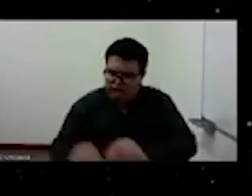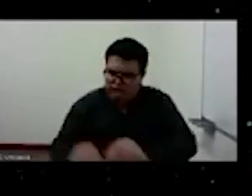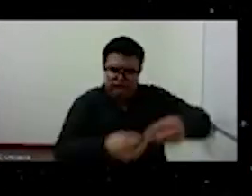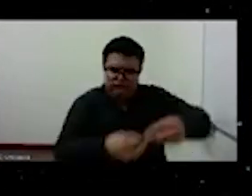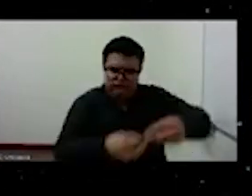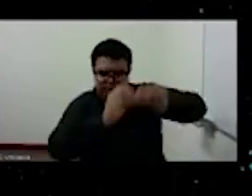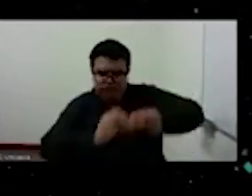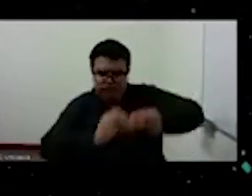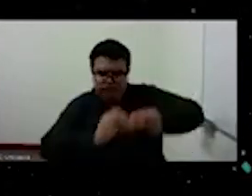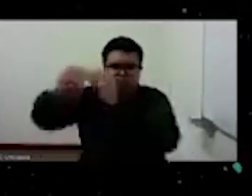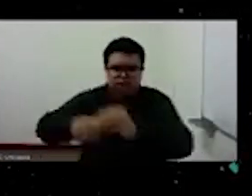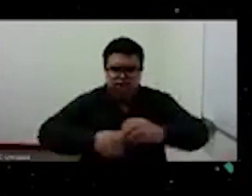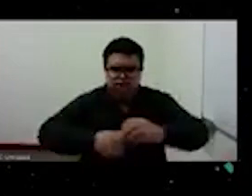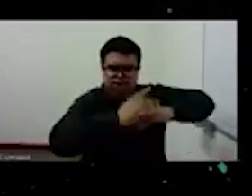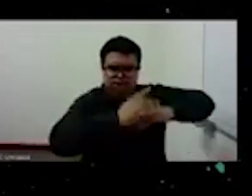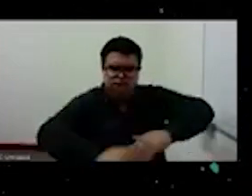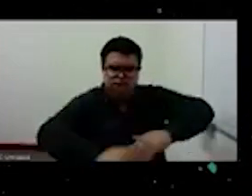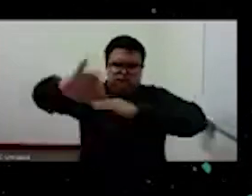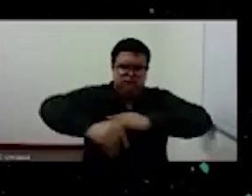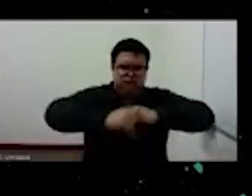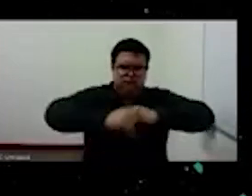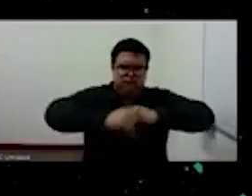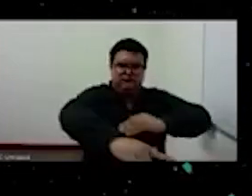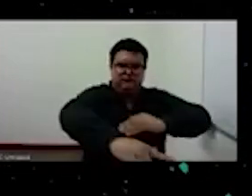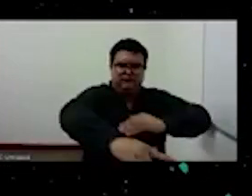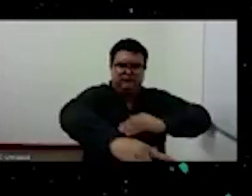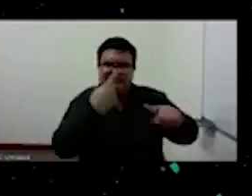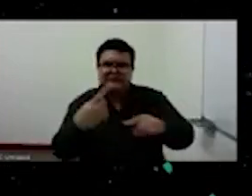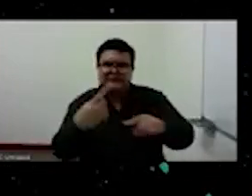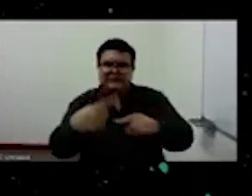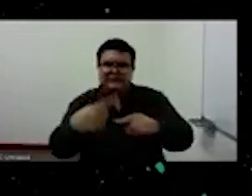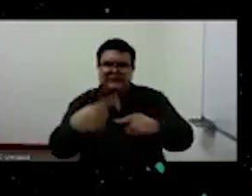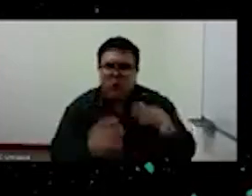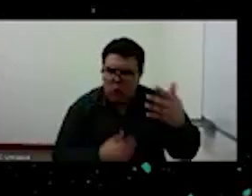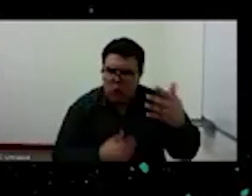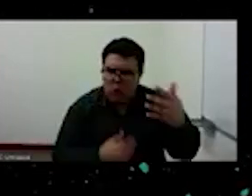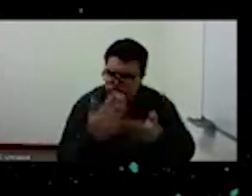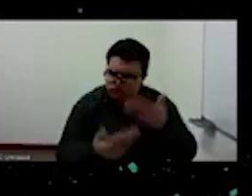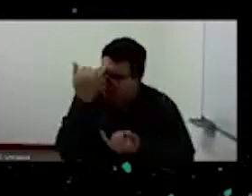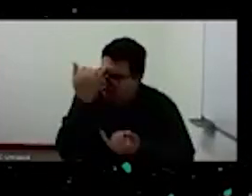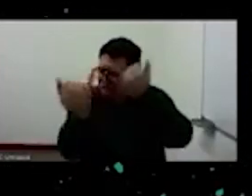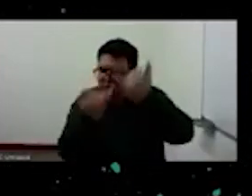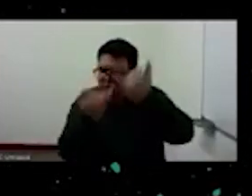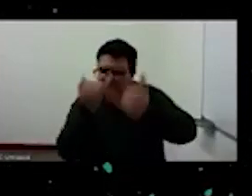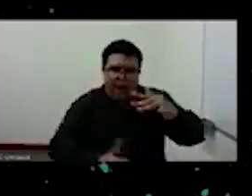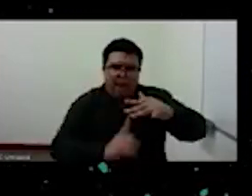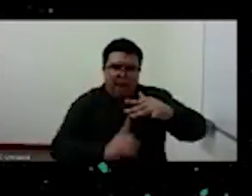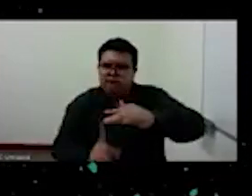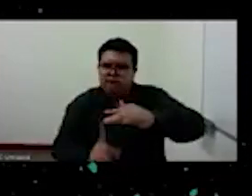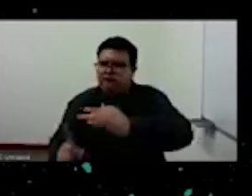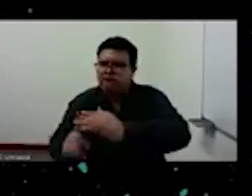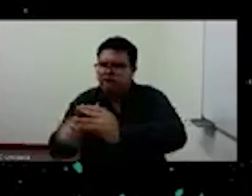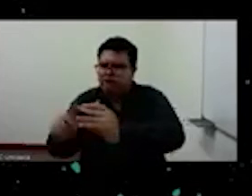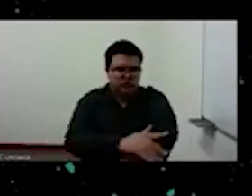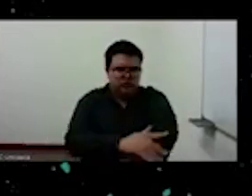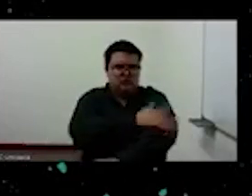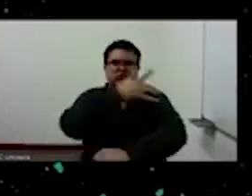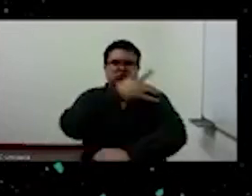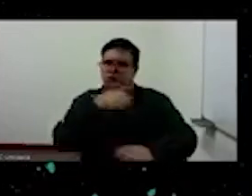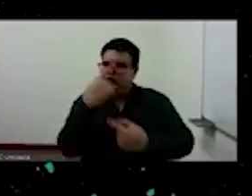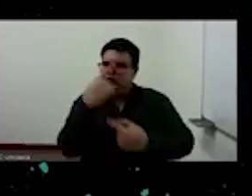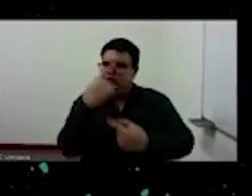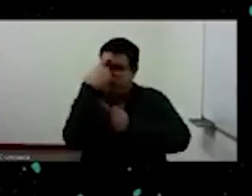porque tenía una idea precisa de lo que las cosas significan. Y en el último día